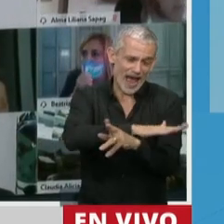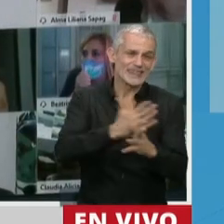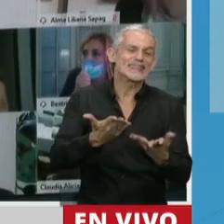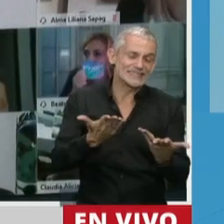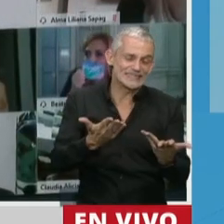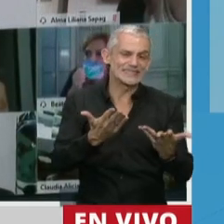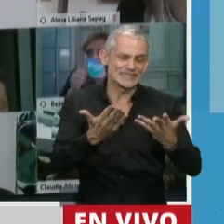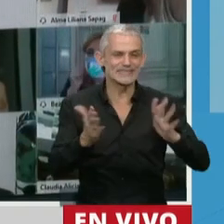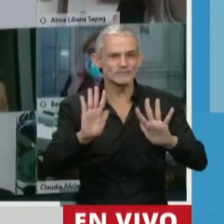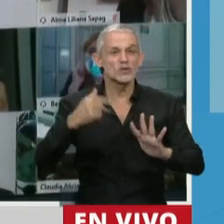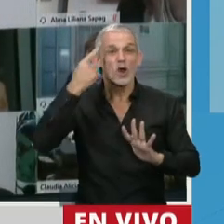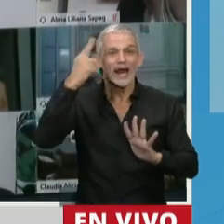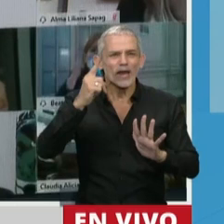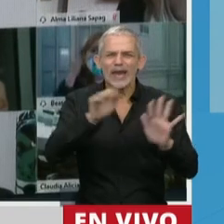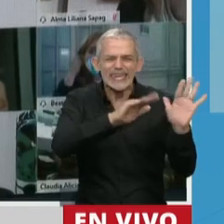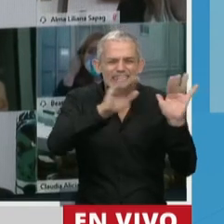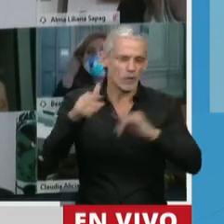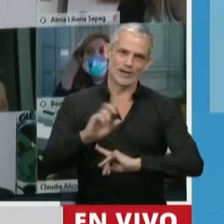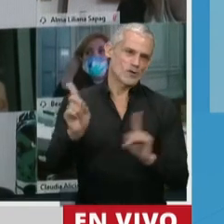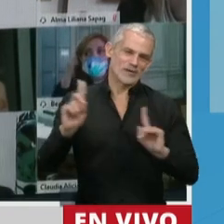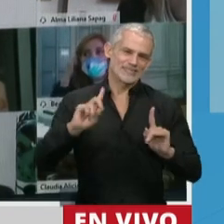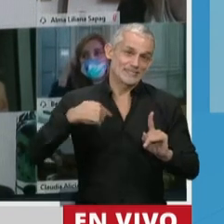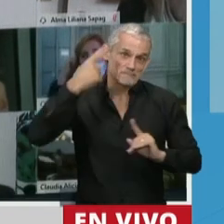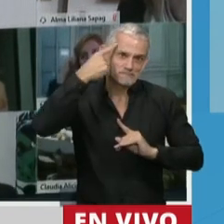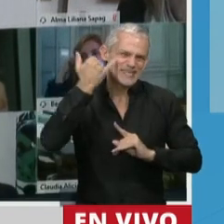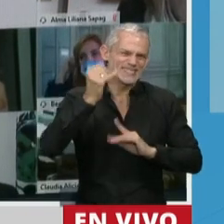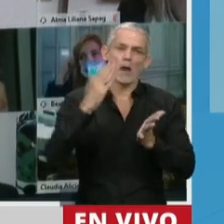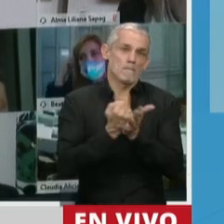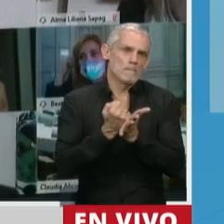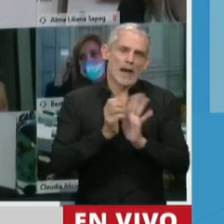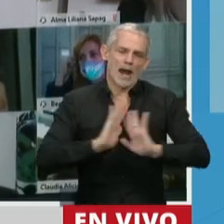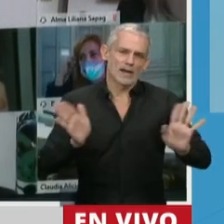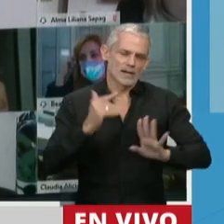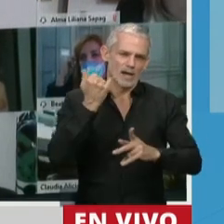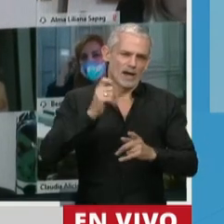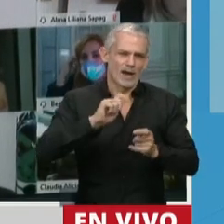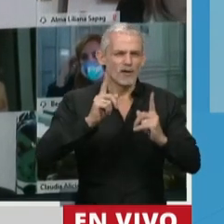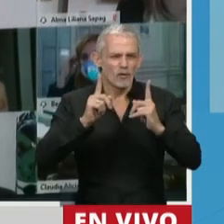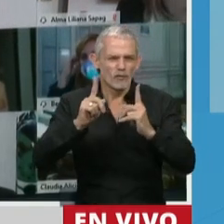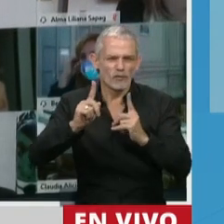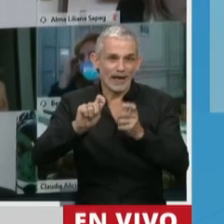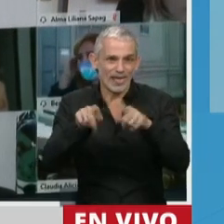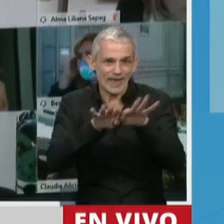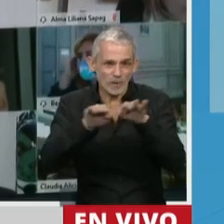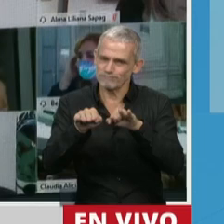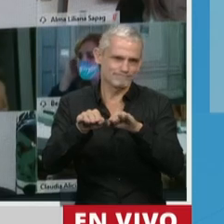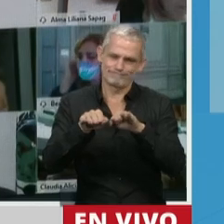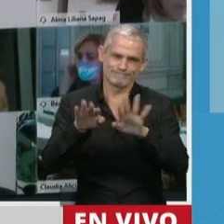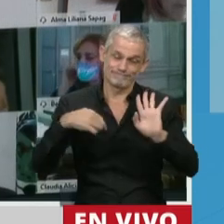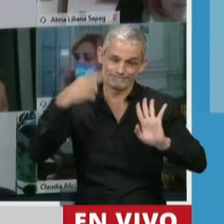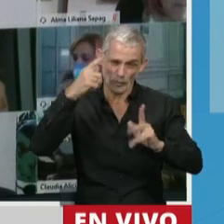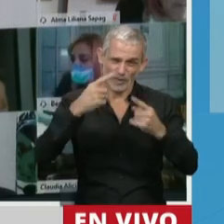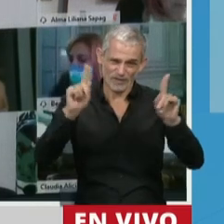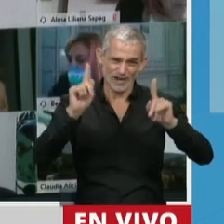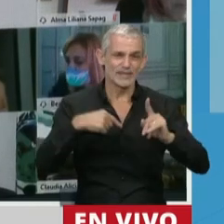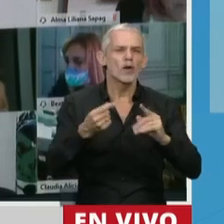cuarentena, aunque supongo que no va a ser igual, porque esto deja marcas y deja efectos. Creo, de todos modos, que por supuesto la